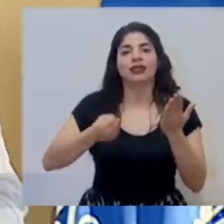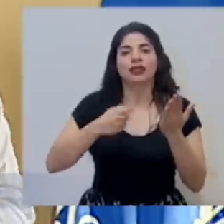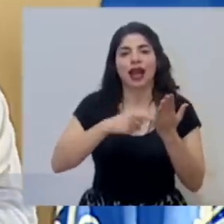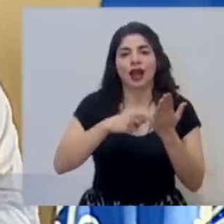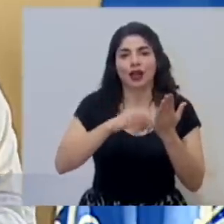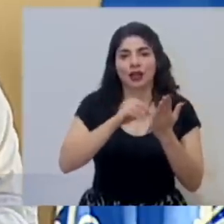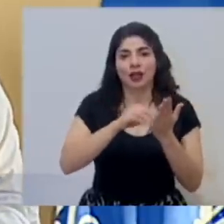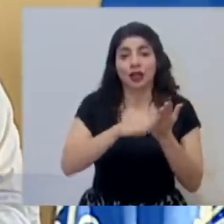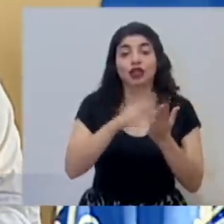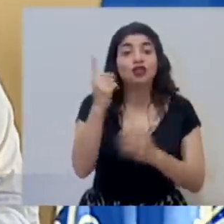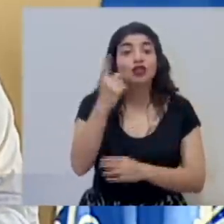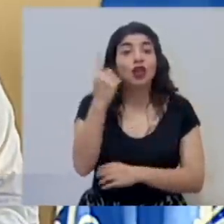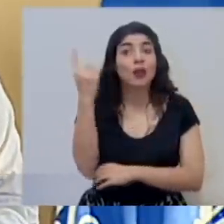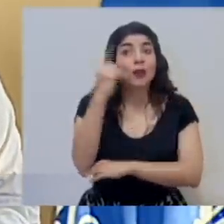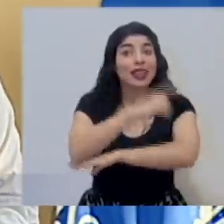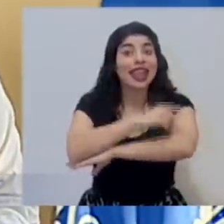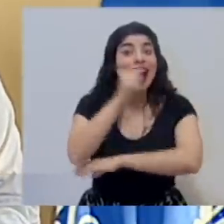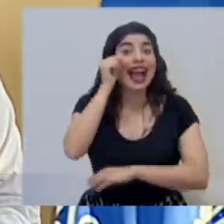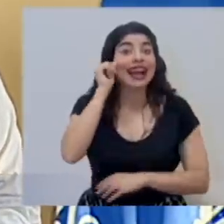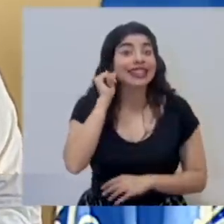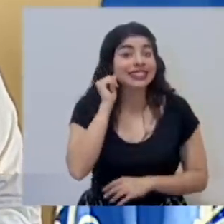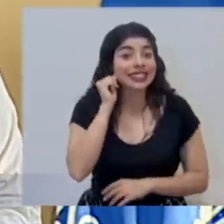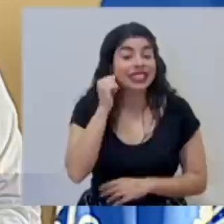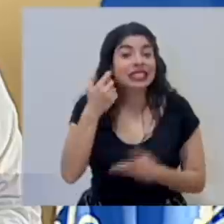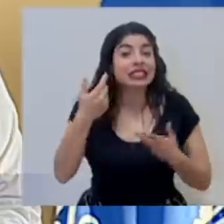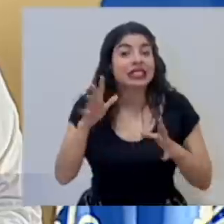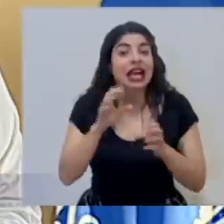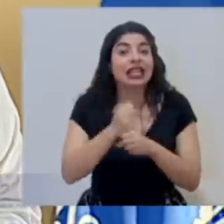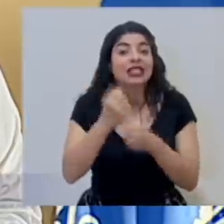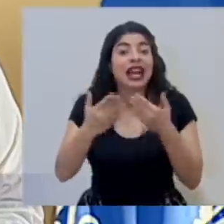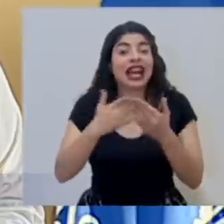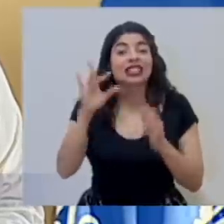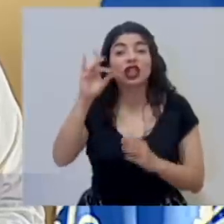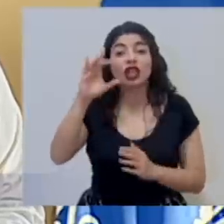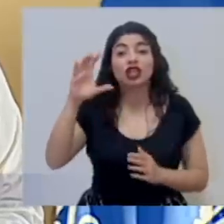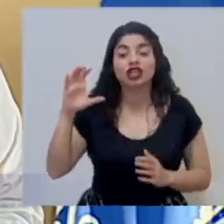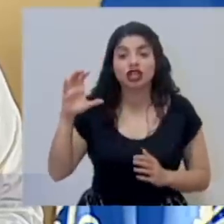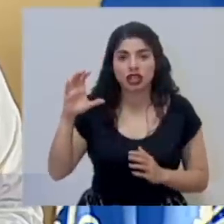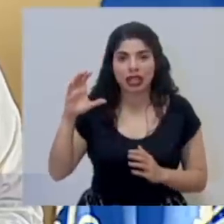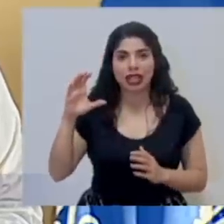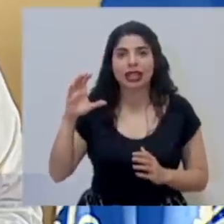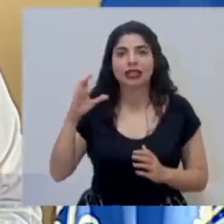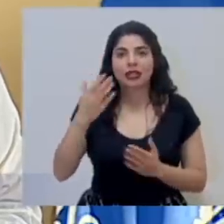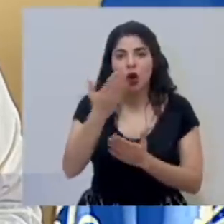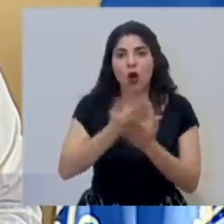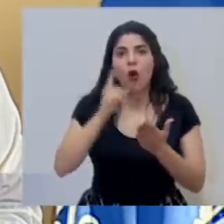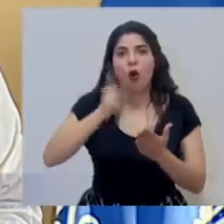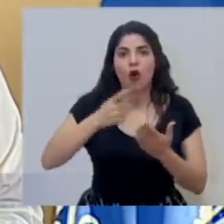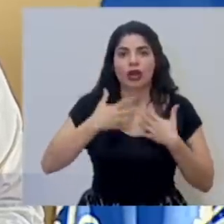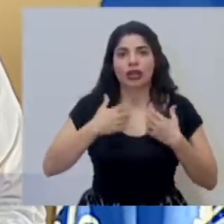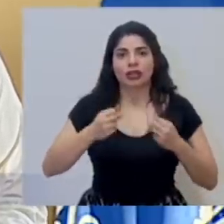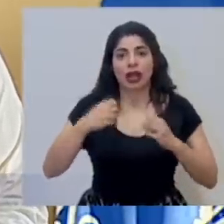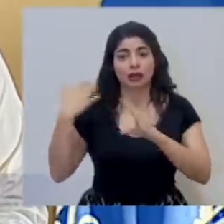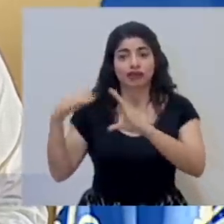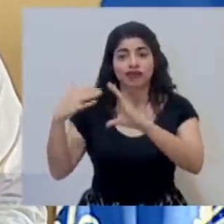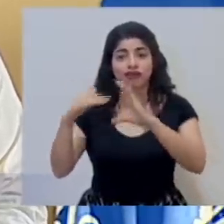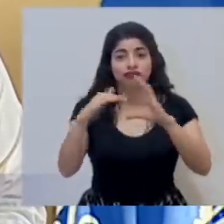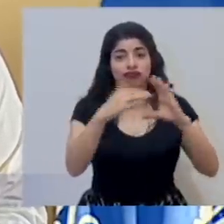Solamente el día de ayer ya se habían generado cerca de 800 órdenes sanitarias